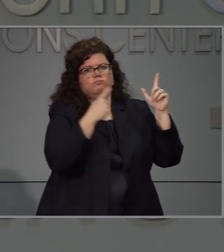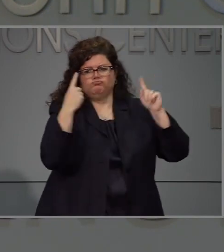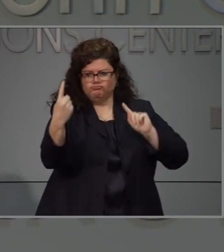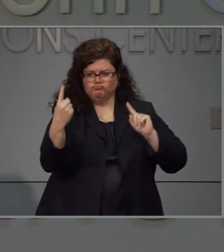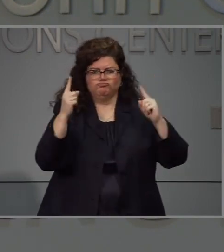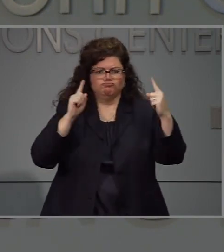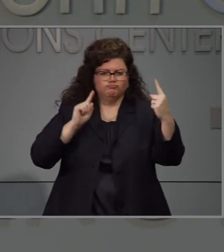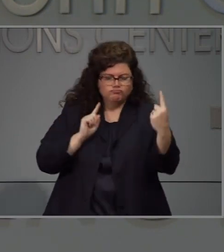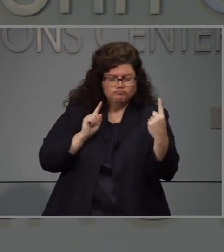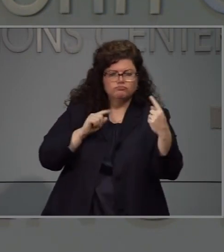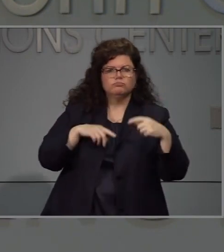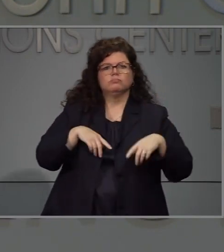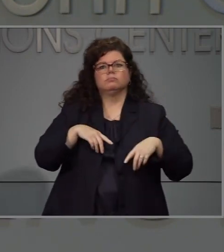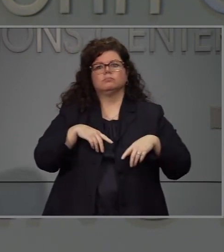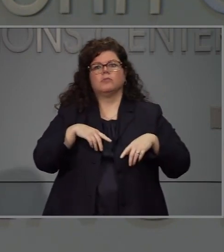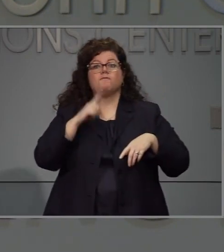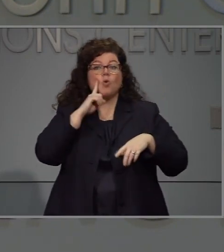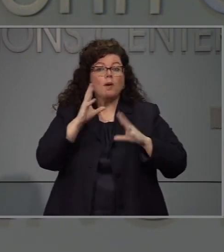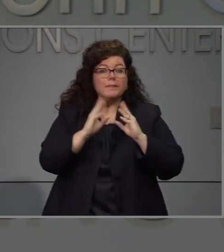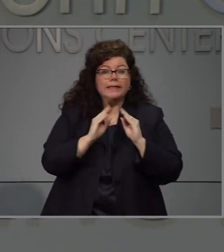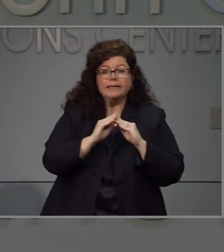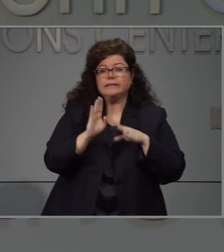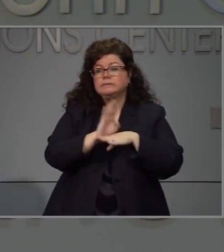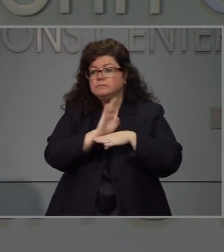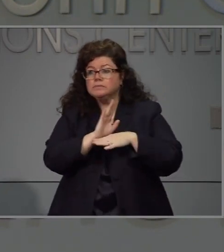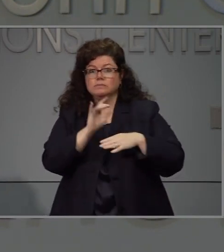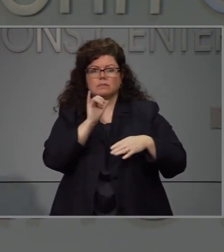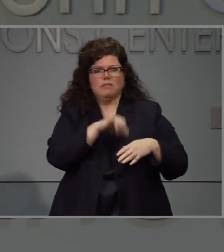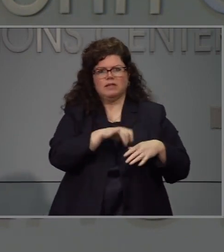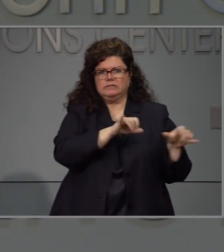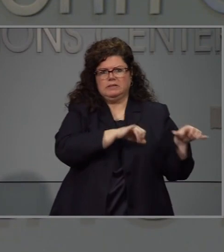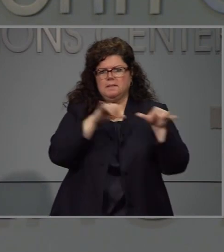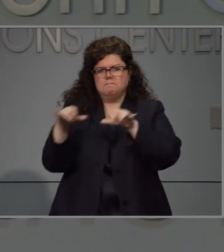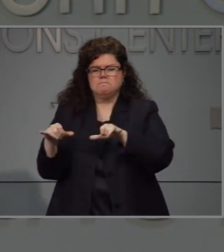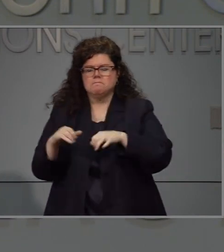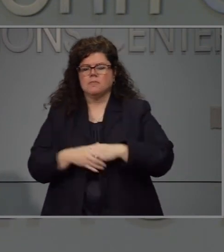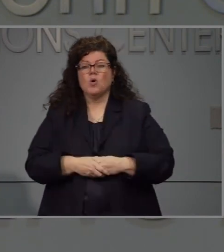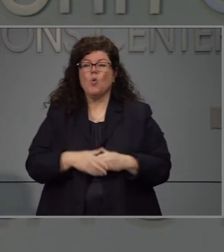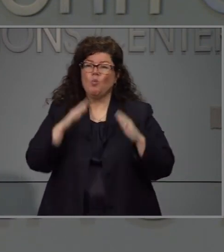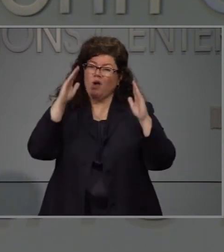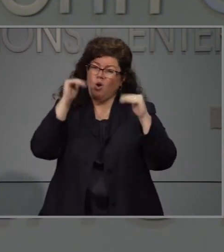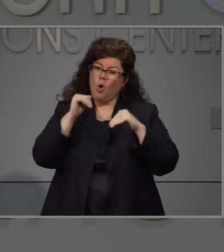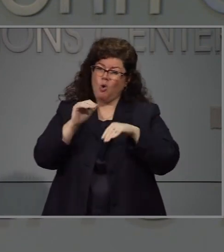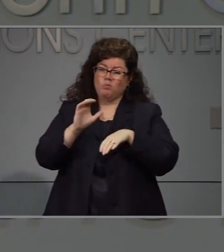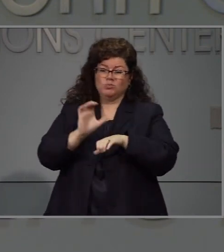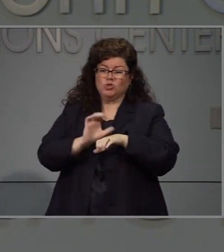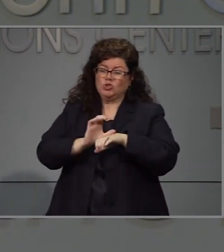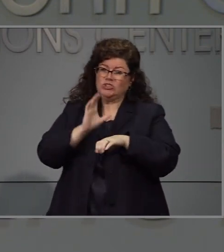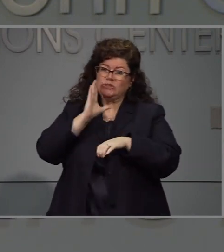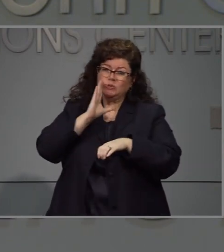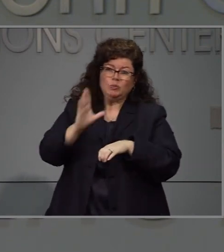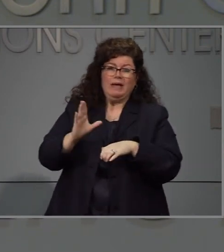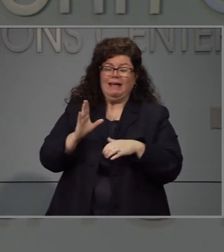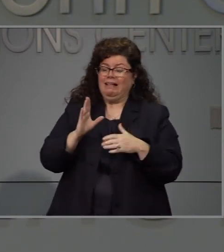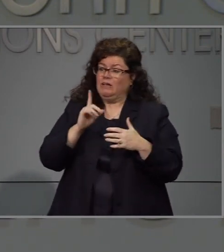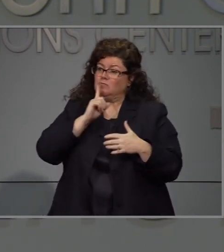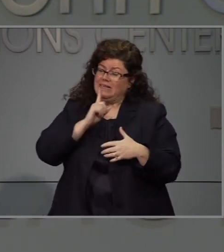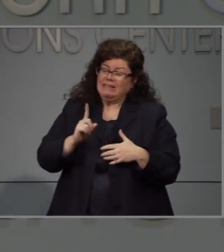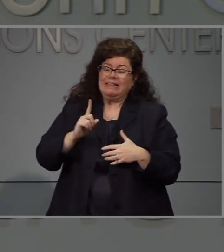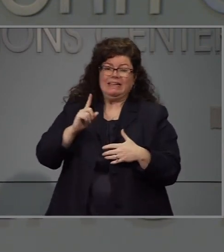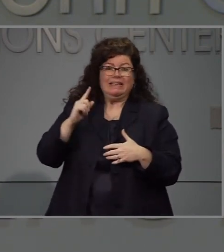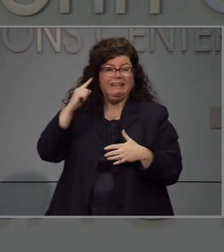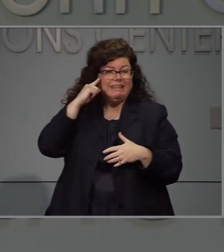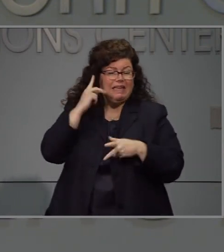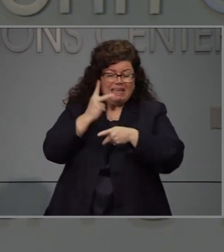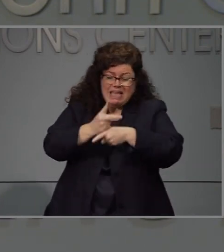que las congregaciones y los líderes en todo Carolina del Norte van a pensar dos veces en lo